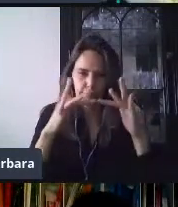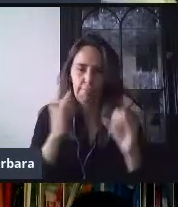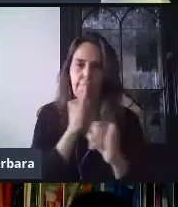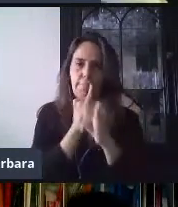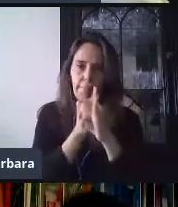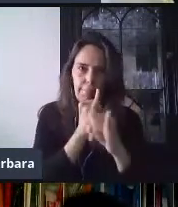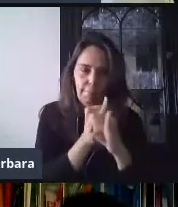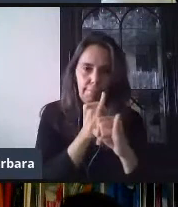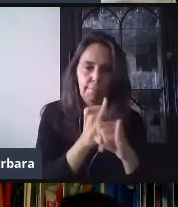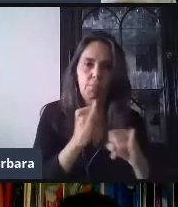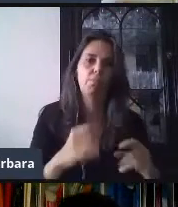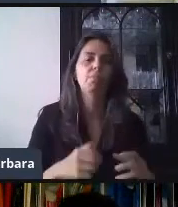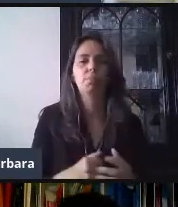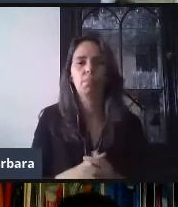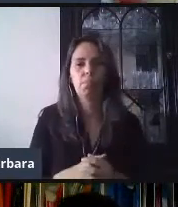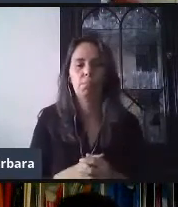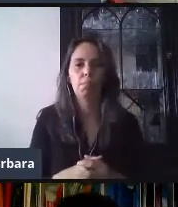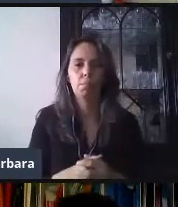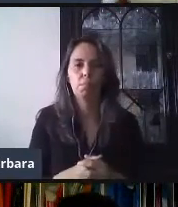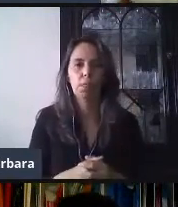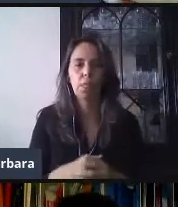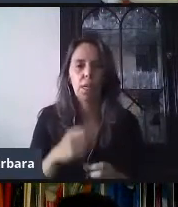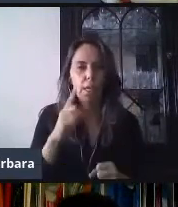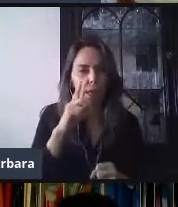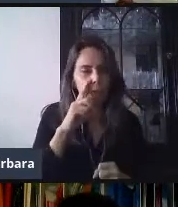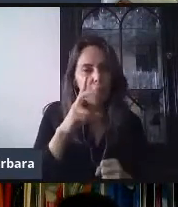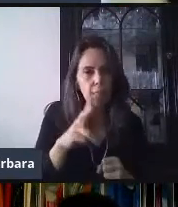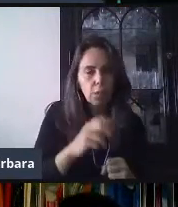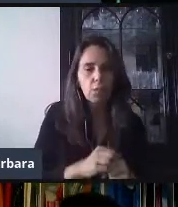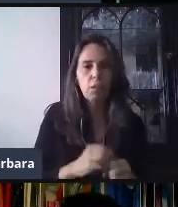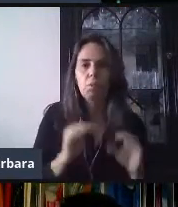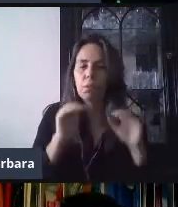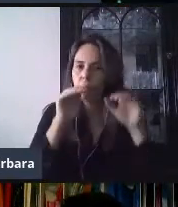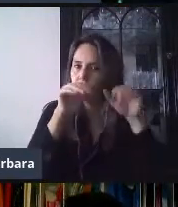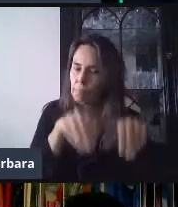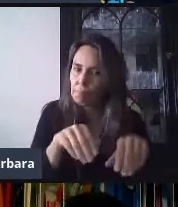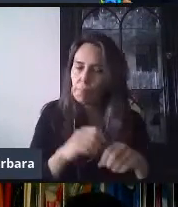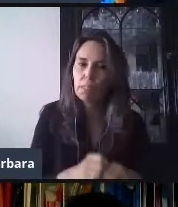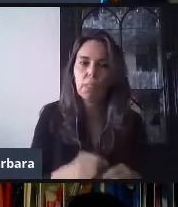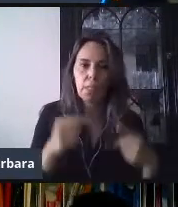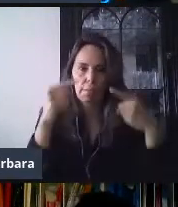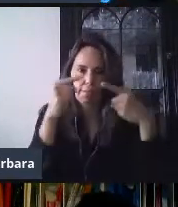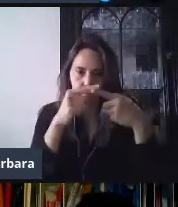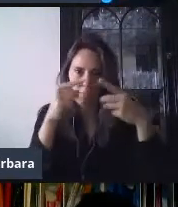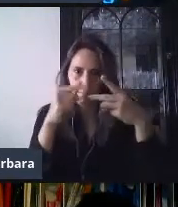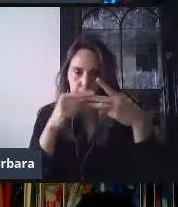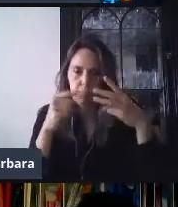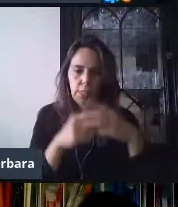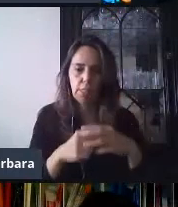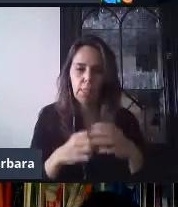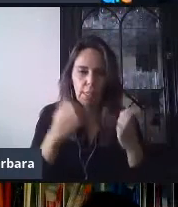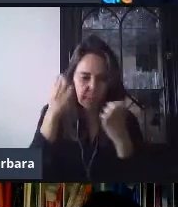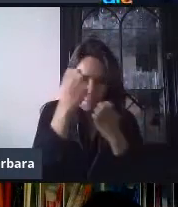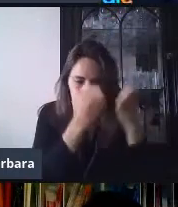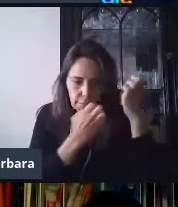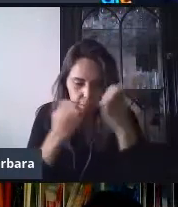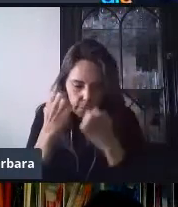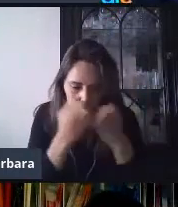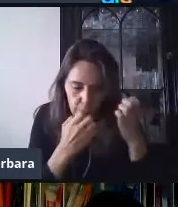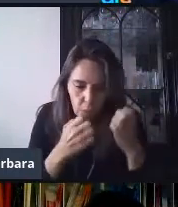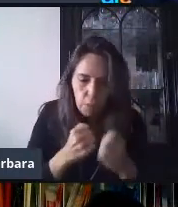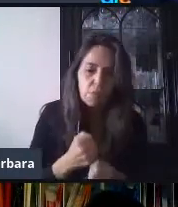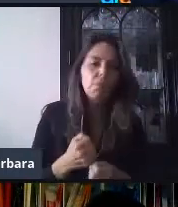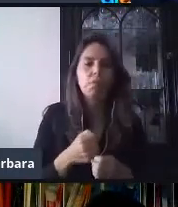servir. También vamos a encontrar los pasos para ingresar a la aplicación y vamos a explorar la pantalla principal. Ahora,